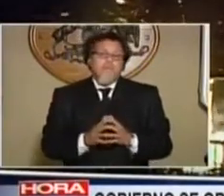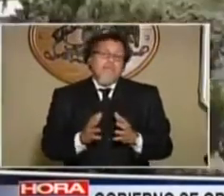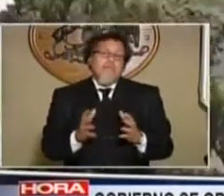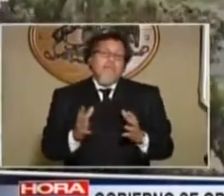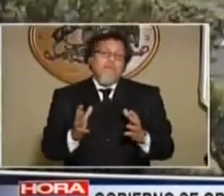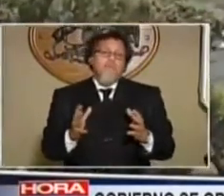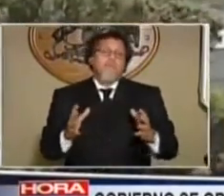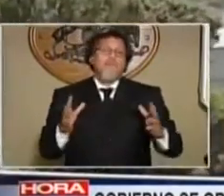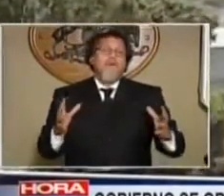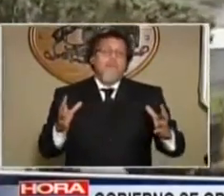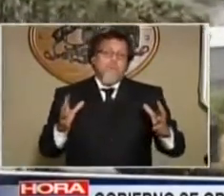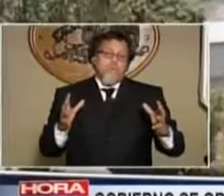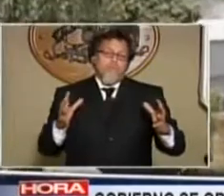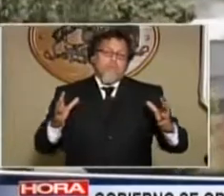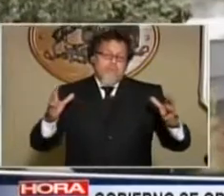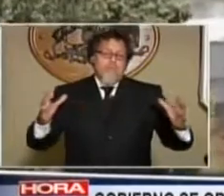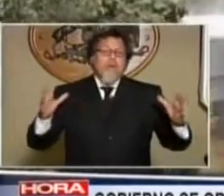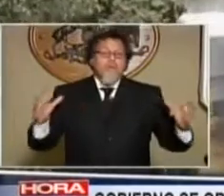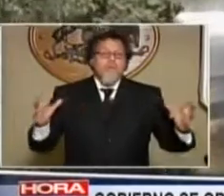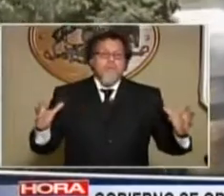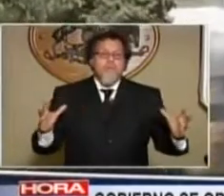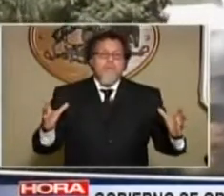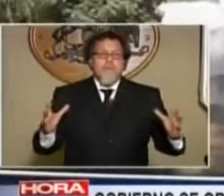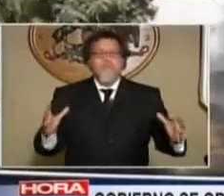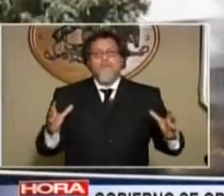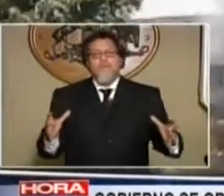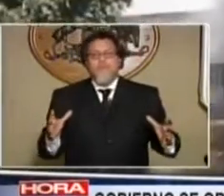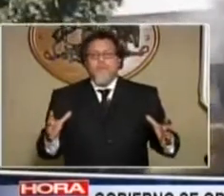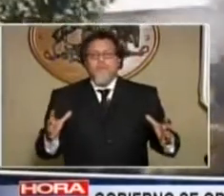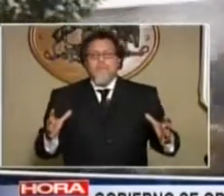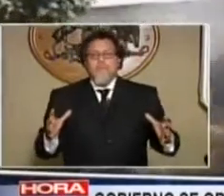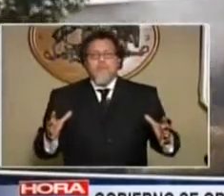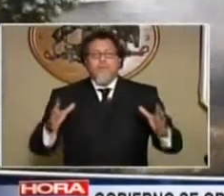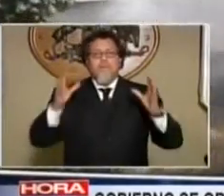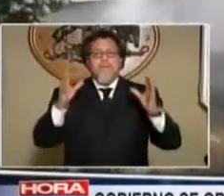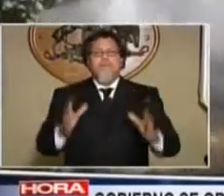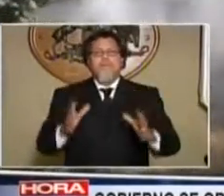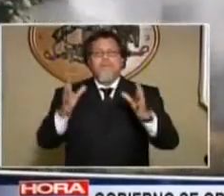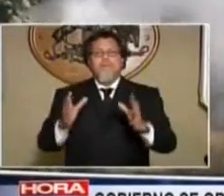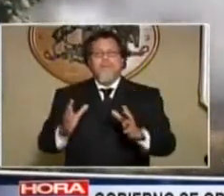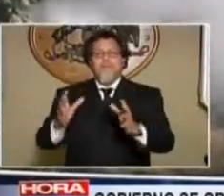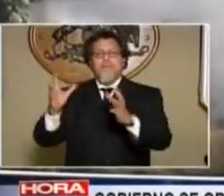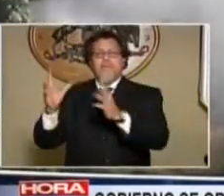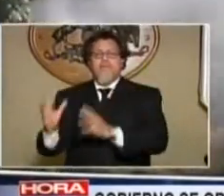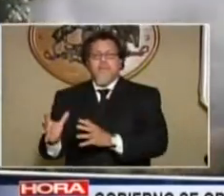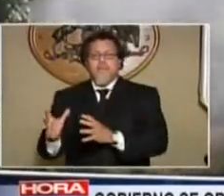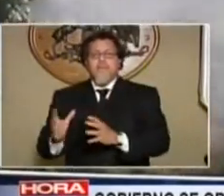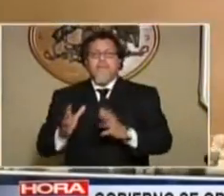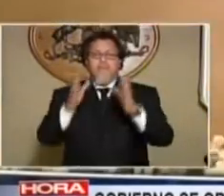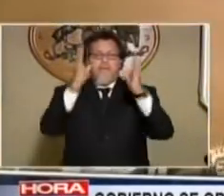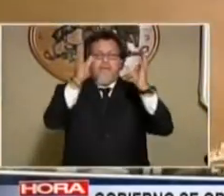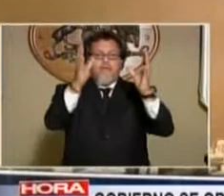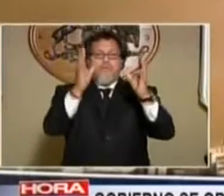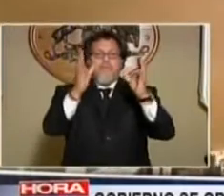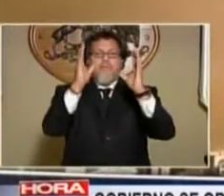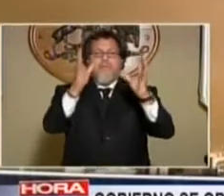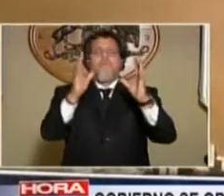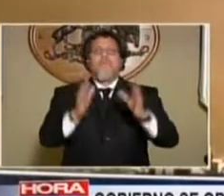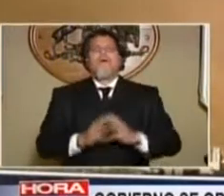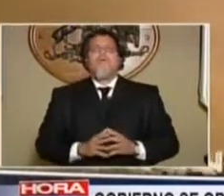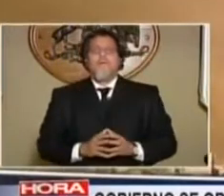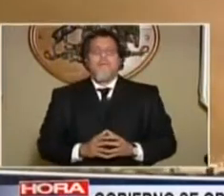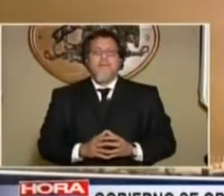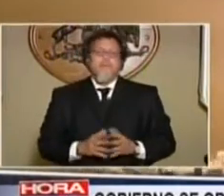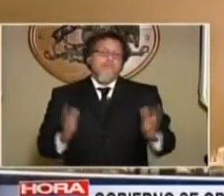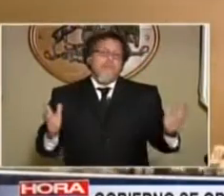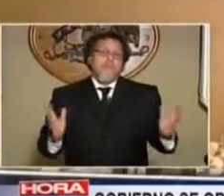es que si no se hace algo mucho más gordo y más grueso en términos de solución, cuando terminemos de definir lo que se quiere hacer, los cerros van